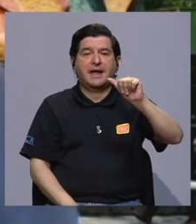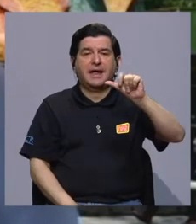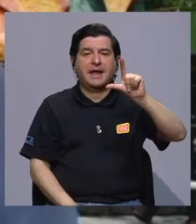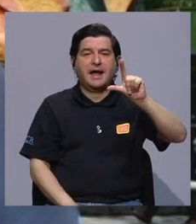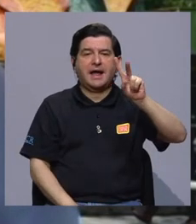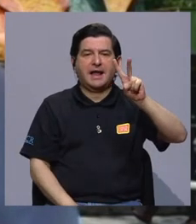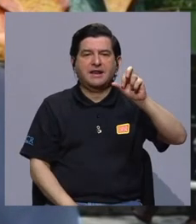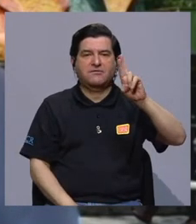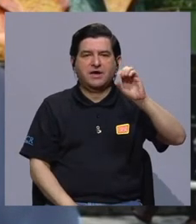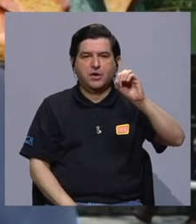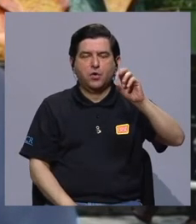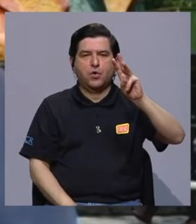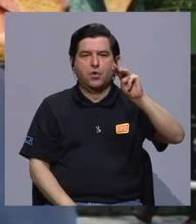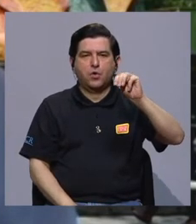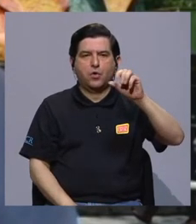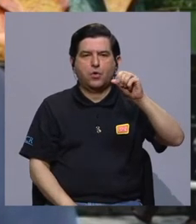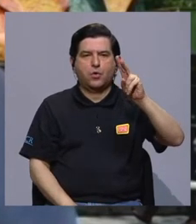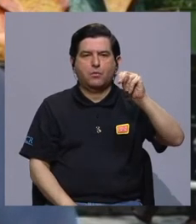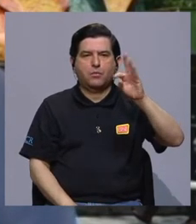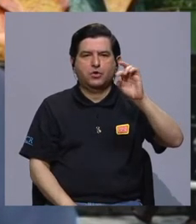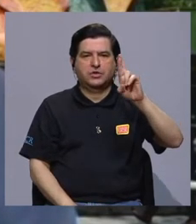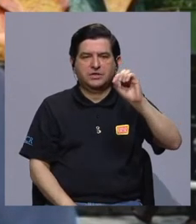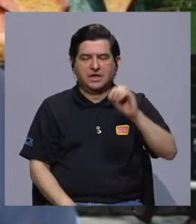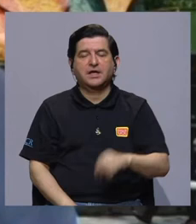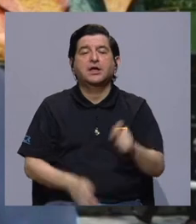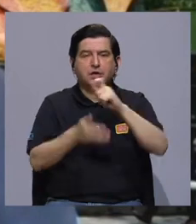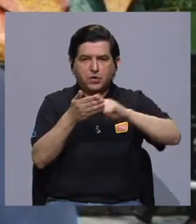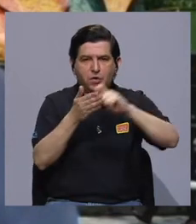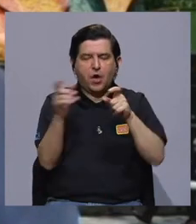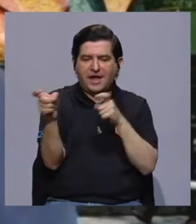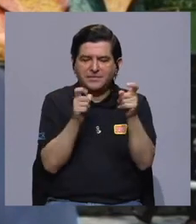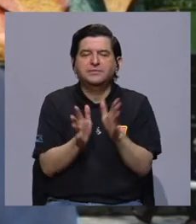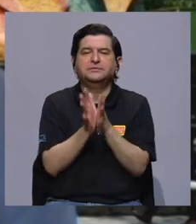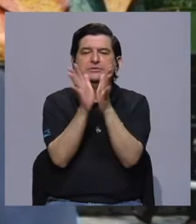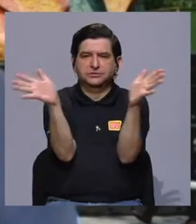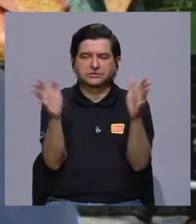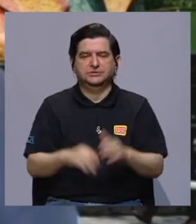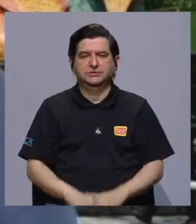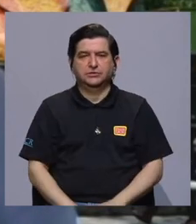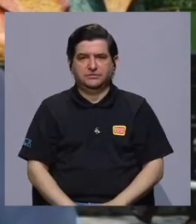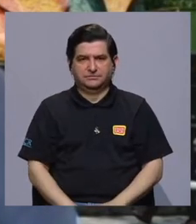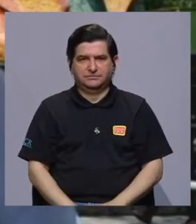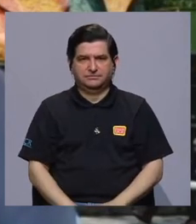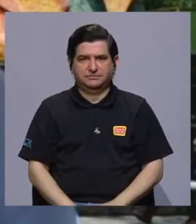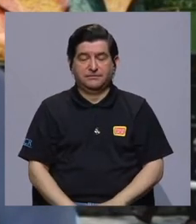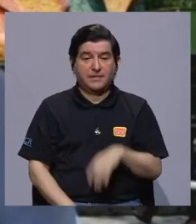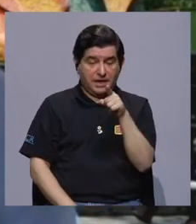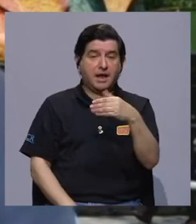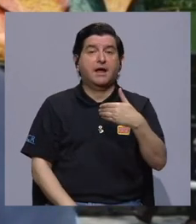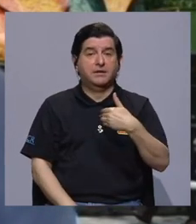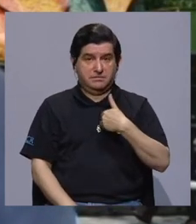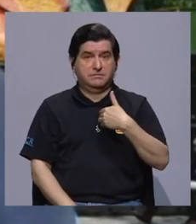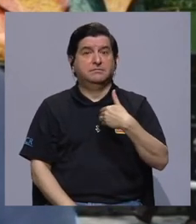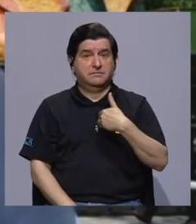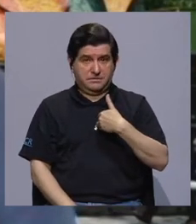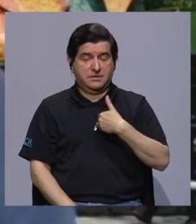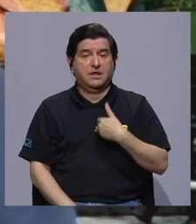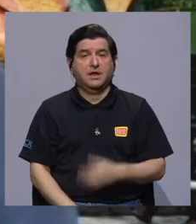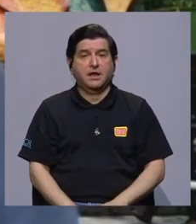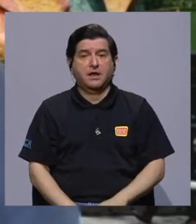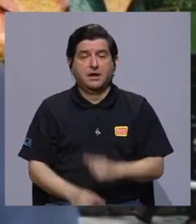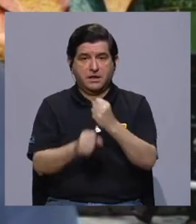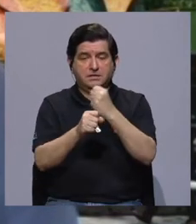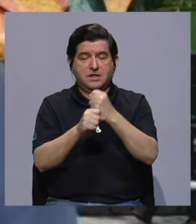Álvaro Montero, quien es docente también en la Escuela de Administración Pública. Y, bueno, también él es, bueno, tiene un